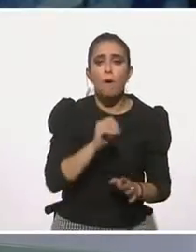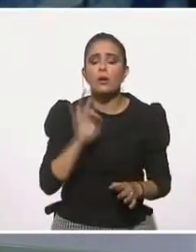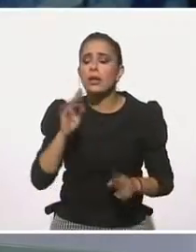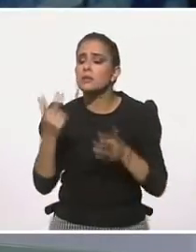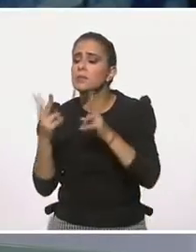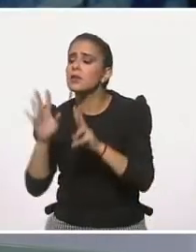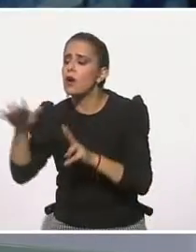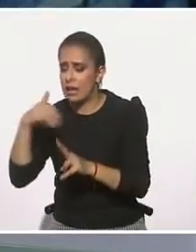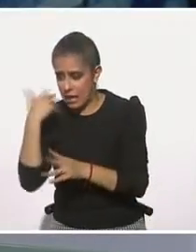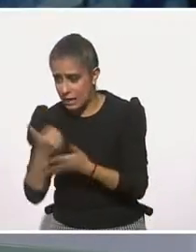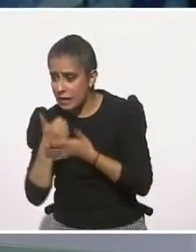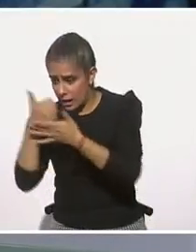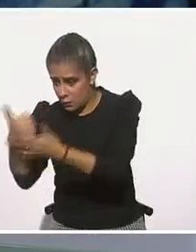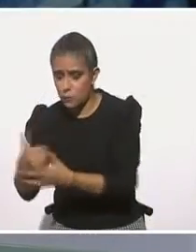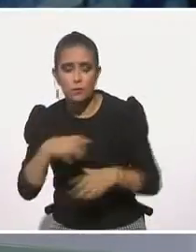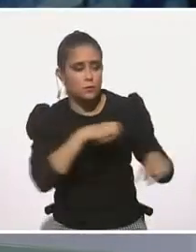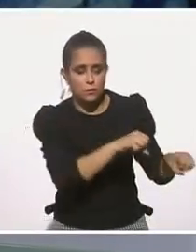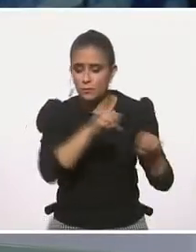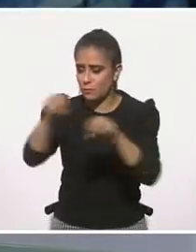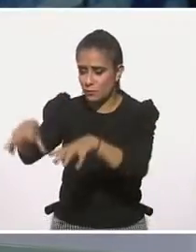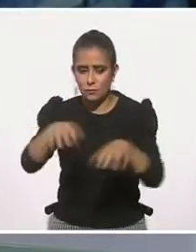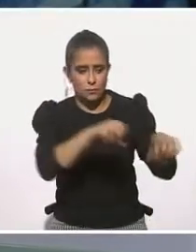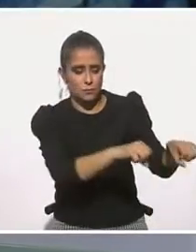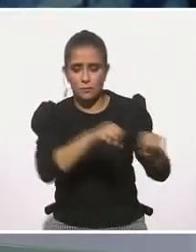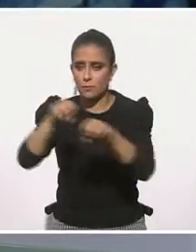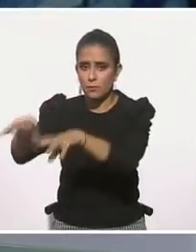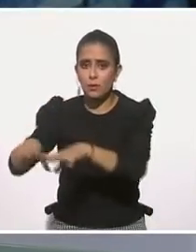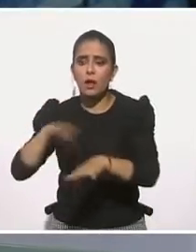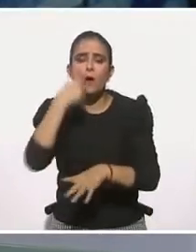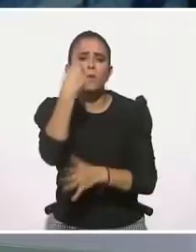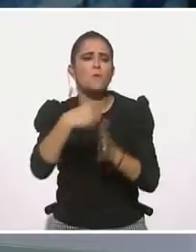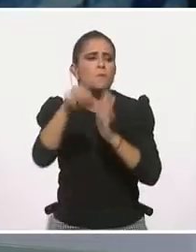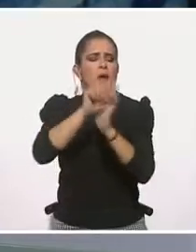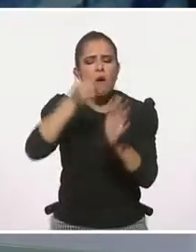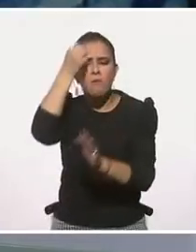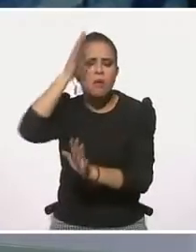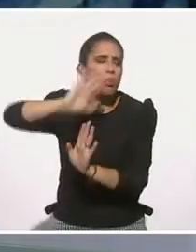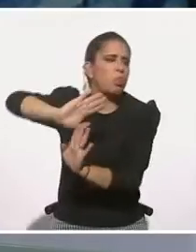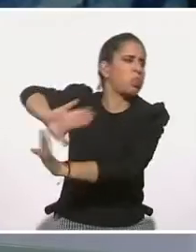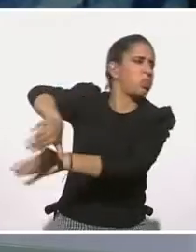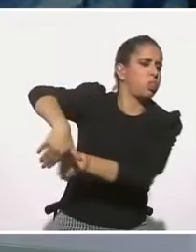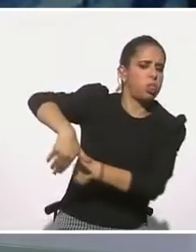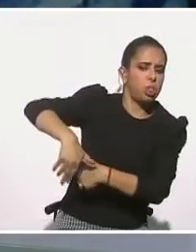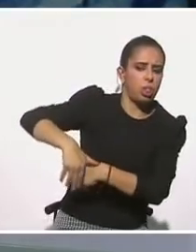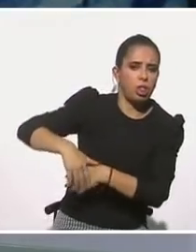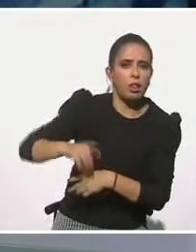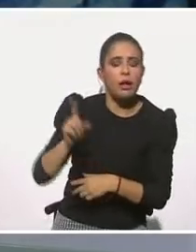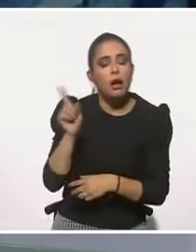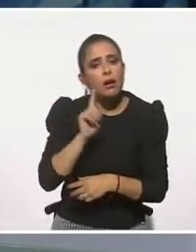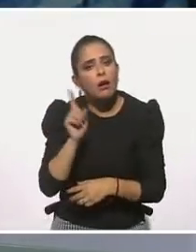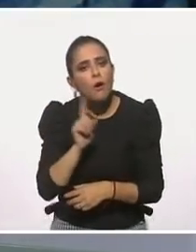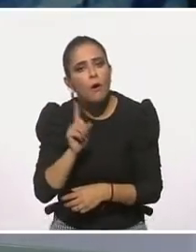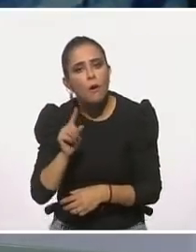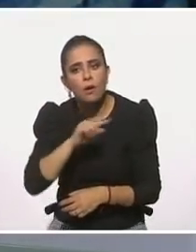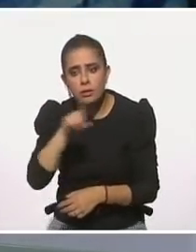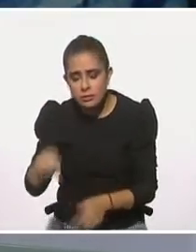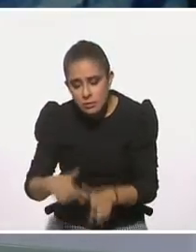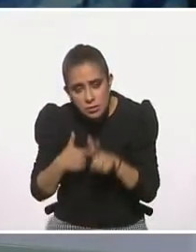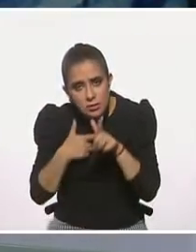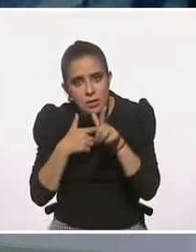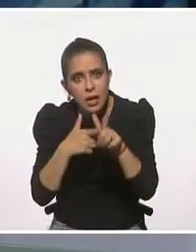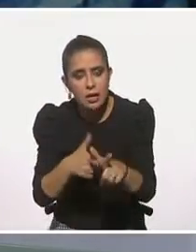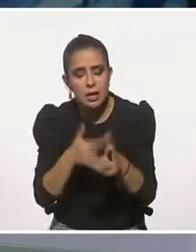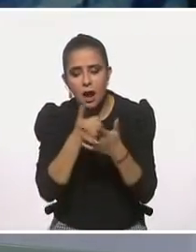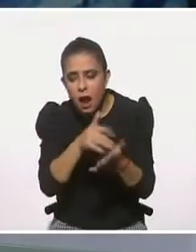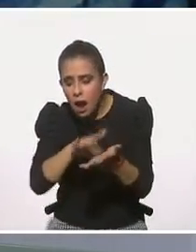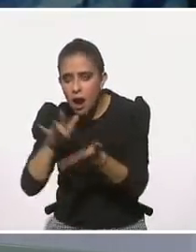pero después ya me olvidé al mes como pasó con el terremoto, ¿no? Después nos olvidamos de los que estaban en las carpas durmiendo. Todo fue,